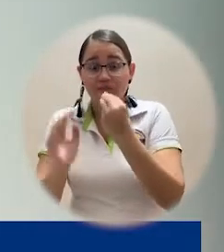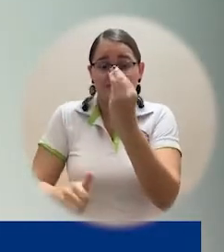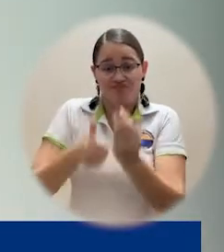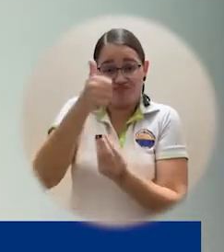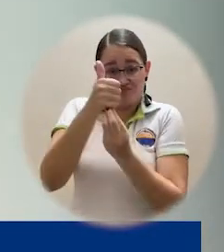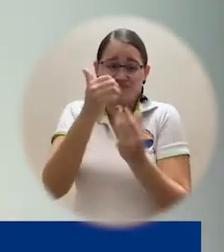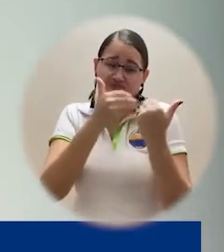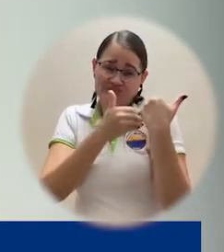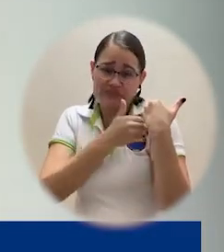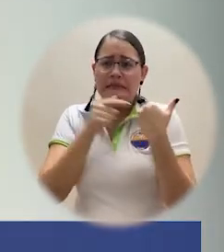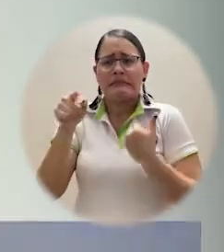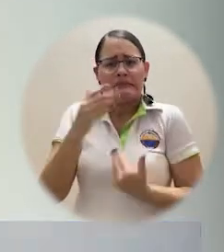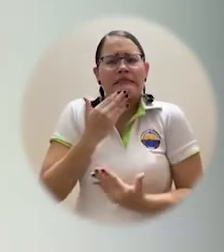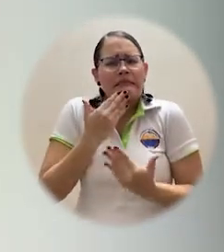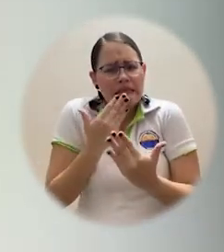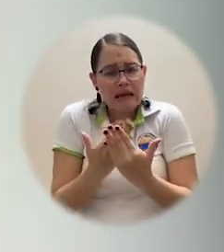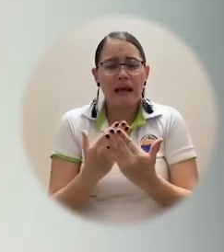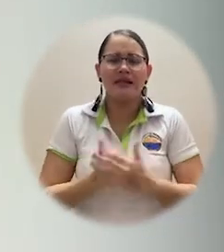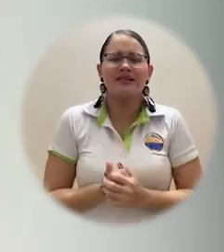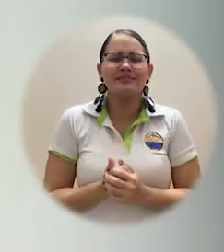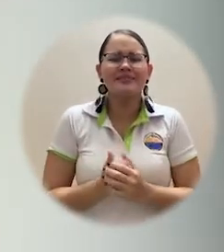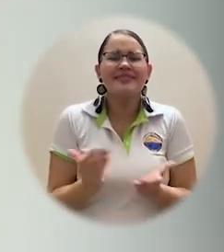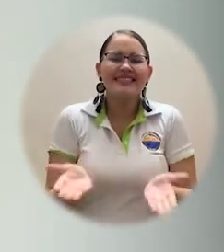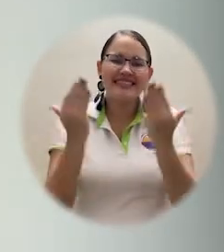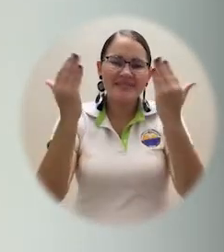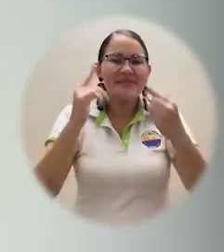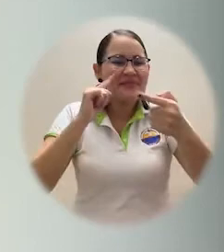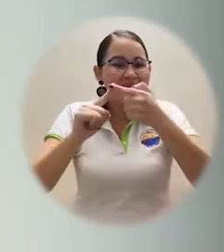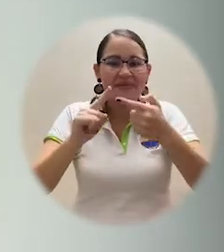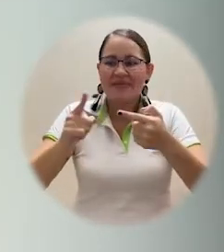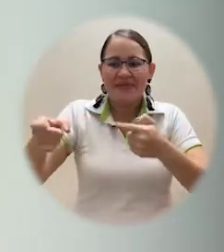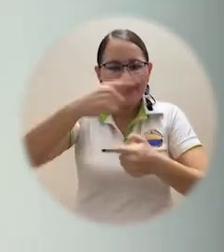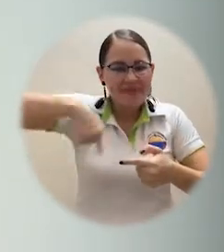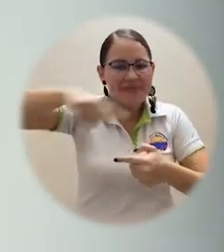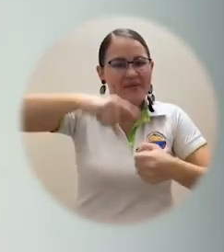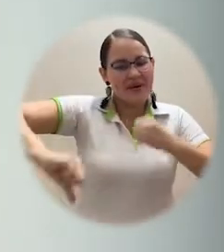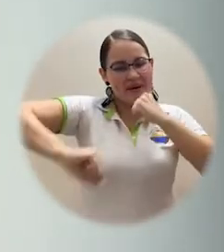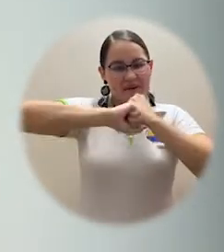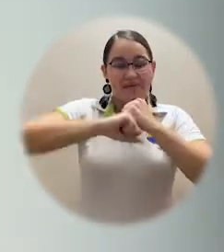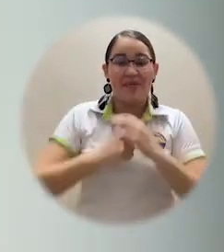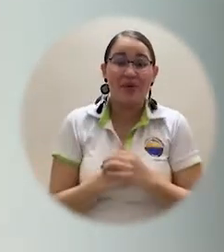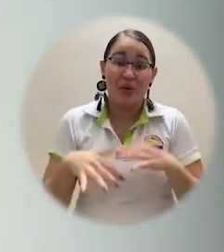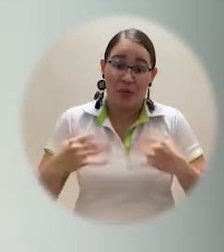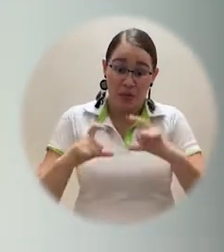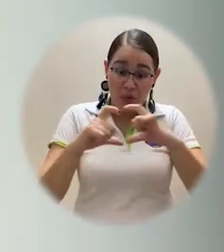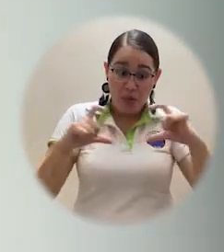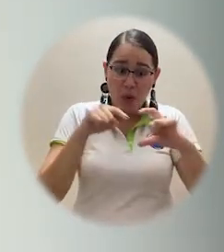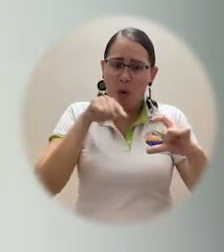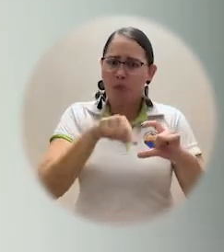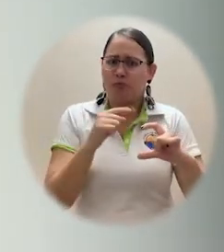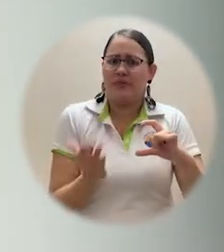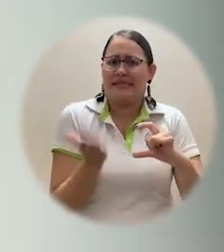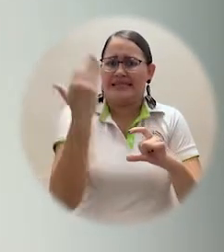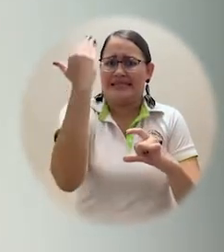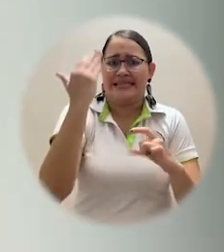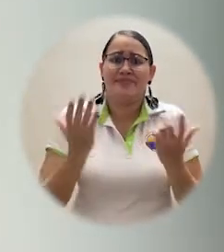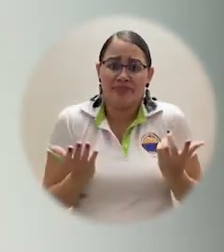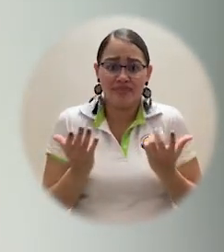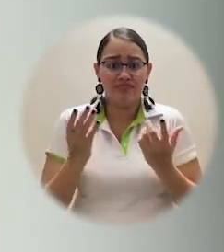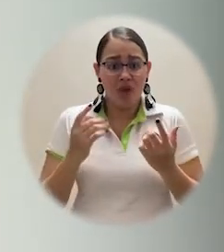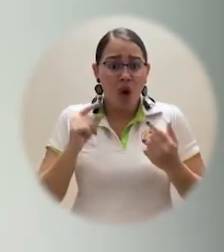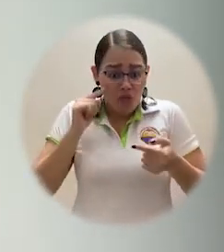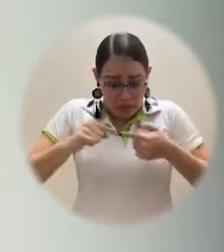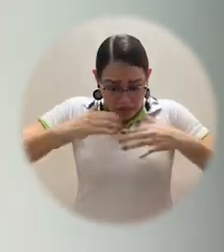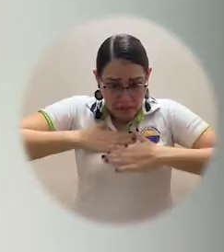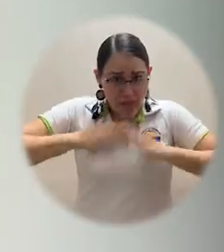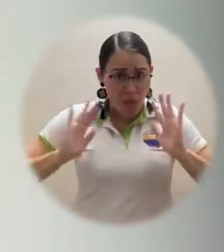por tenernos en cuenta en los bonos donde salí favorecido, ya que será de gran ayuda no solamente para mí,